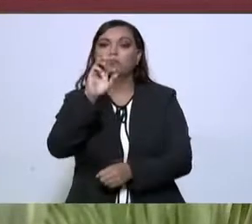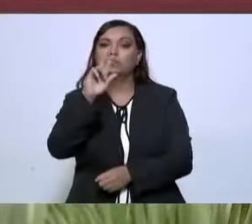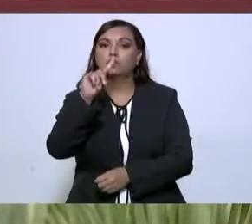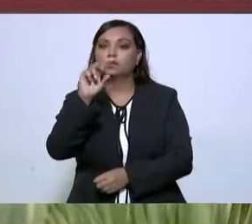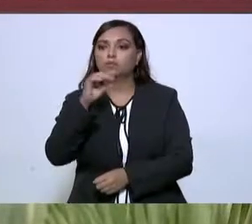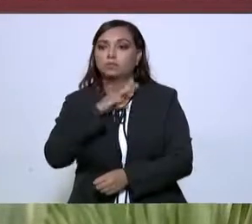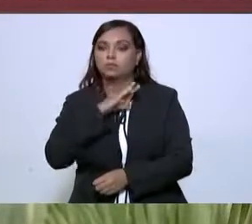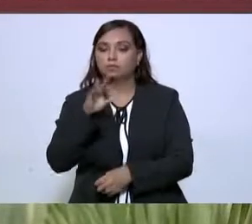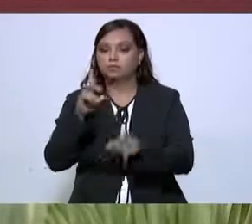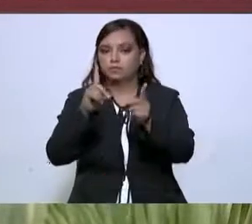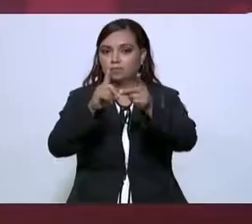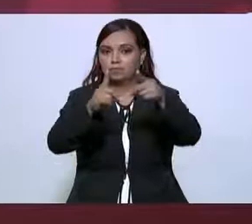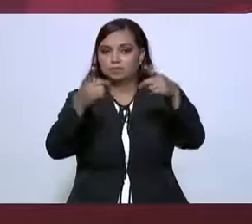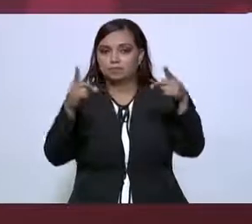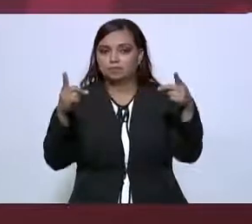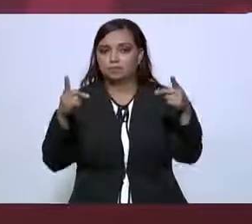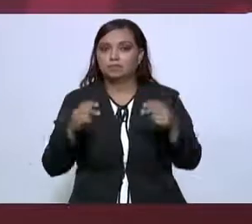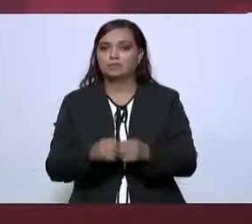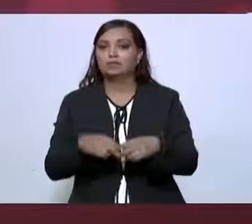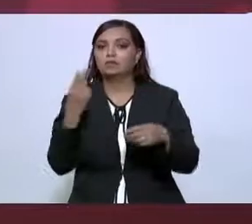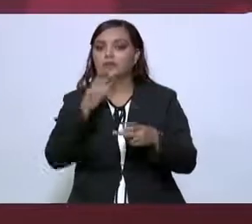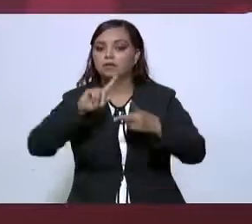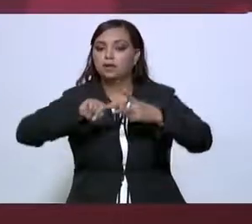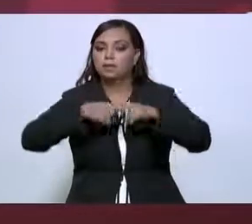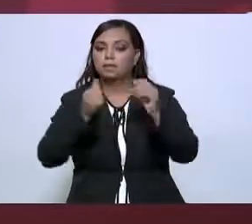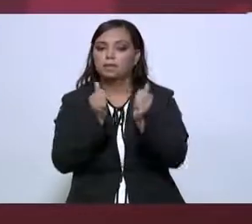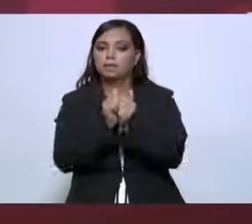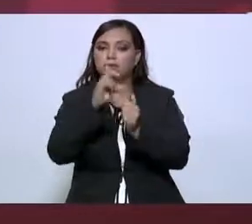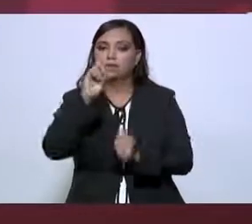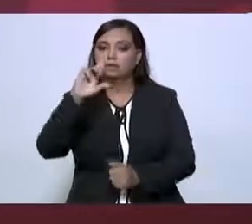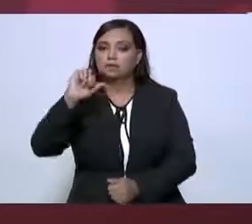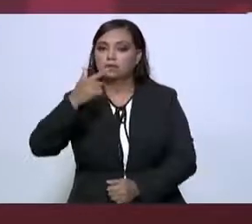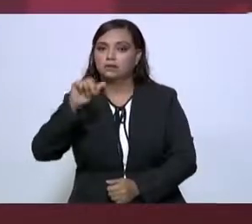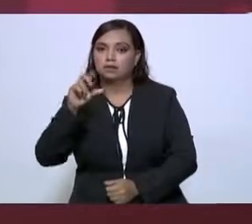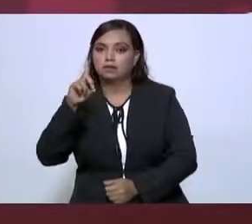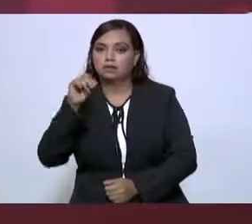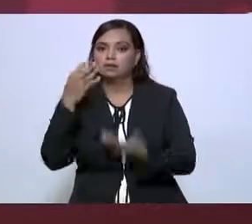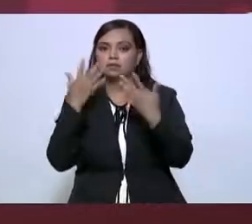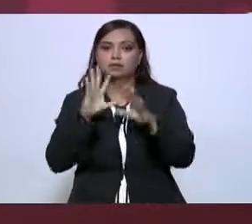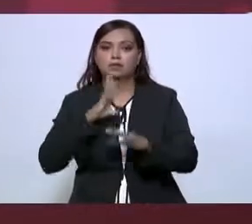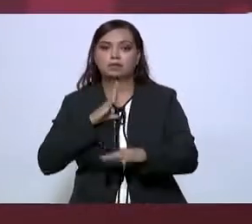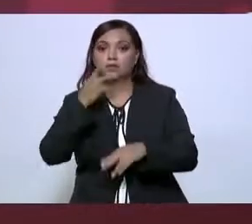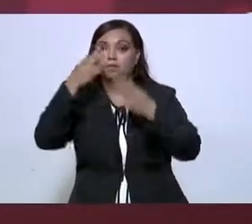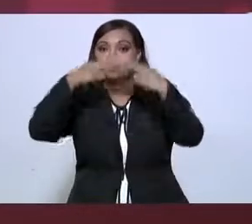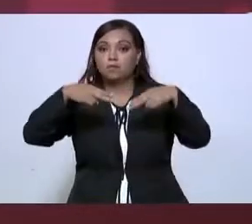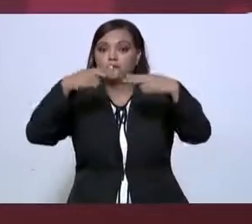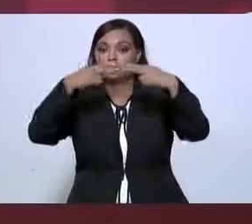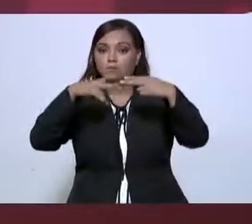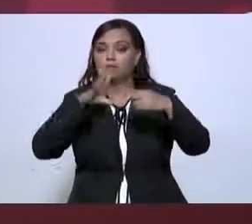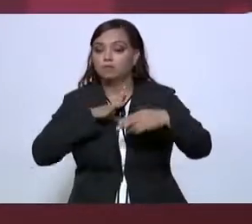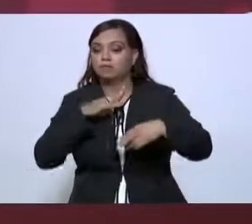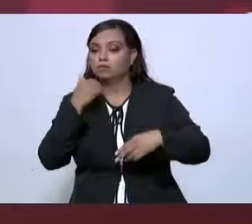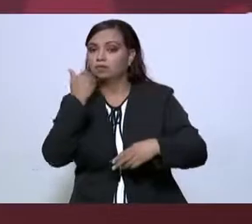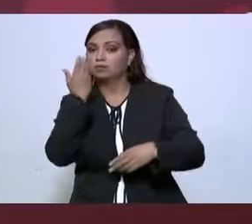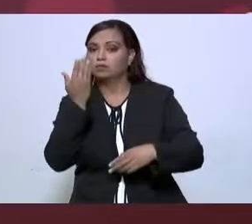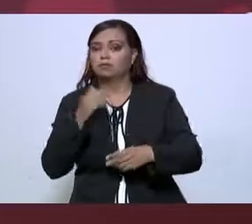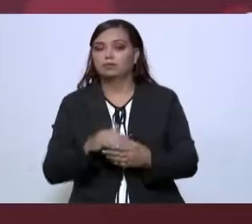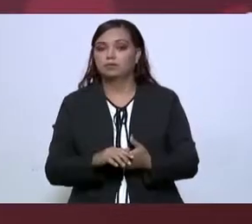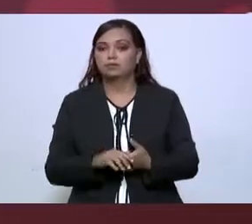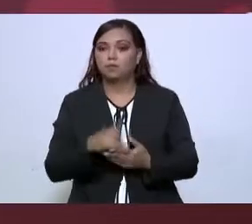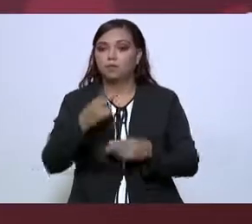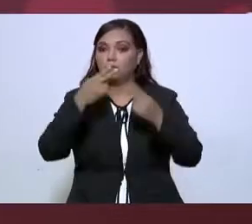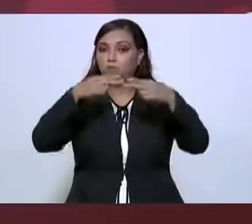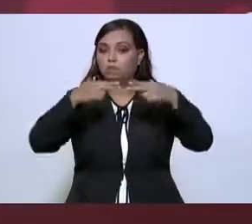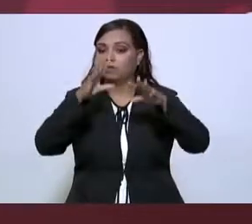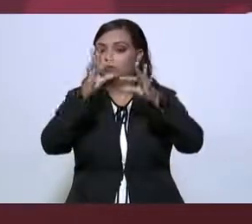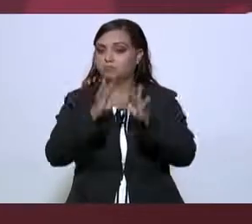se puede desarrollar. Hay que empezar con el dragado. Ya hay una empresa, hace poco nos fue a ver a nosotros una